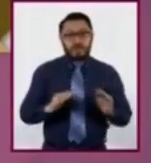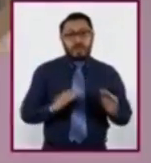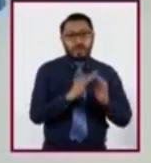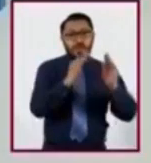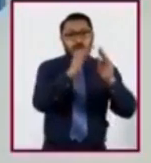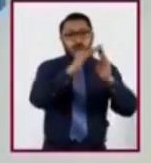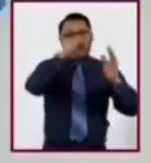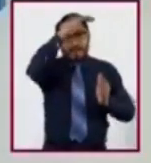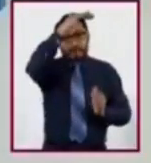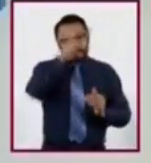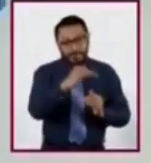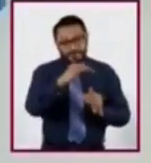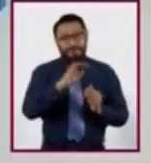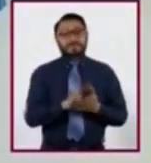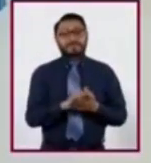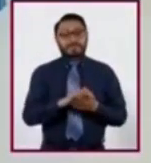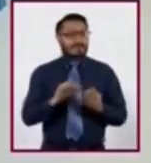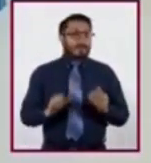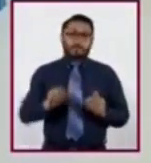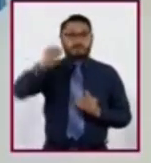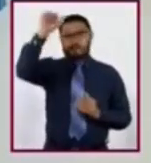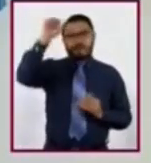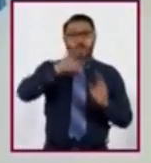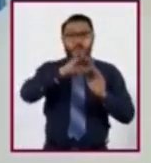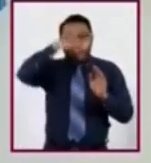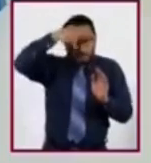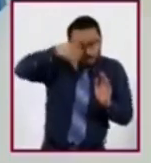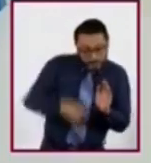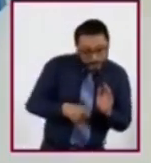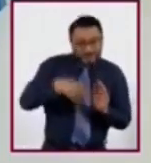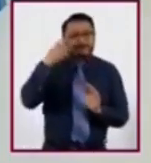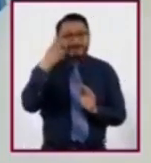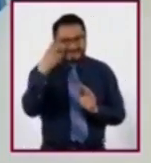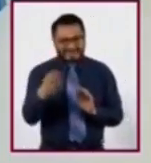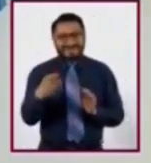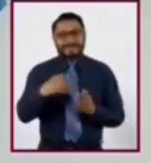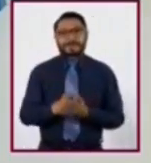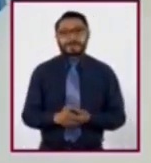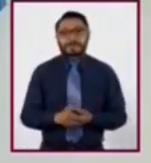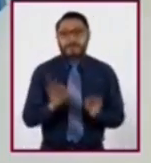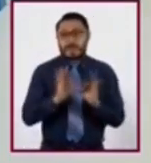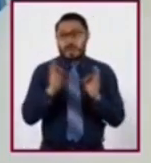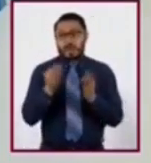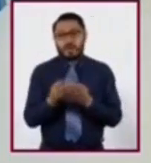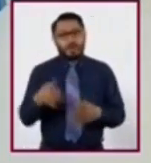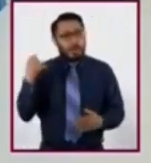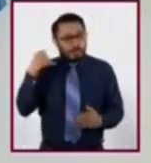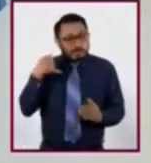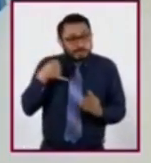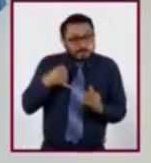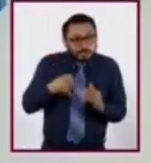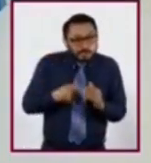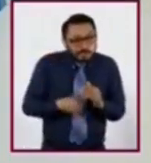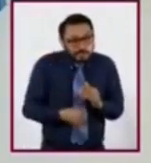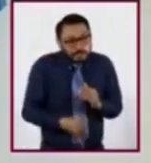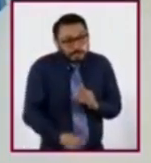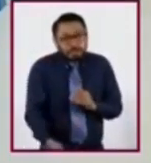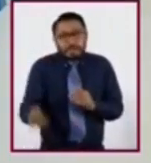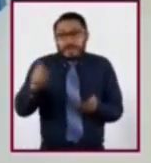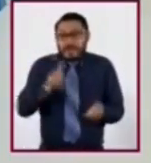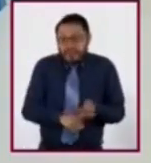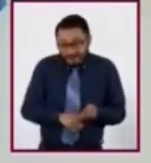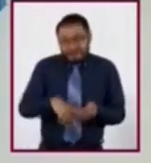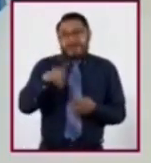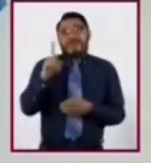es decir, en vez de estar elevadas, están sumidas. Estas depresiones pueden ser tan profundas que se llenan de agua.